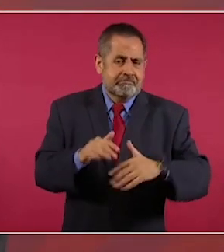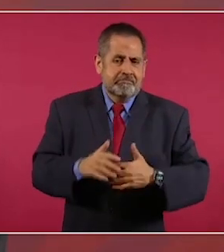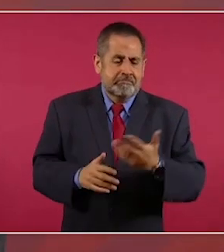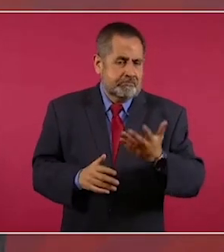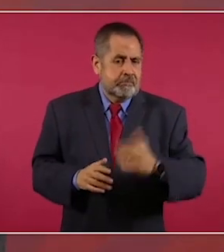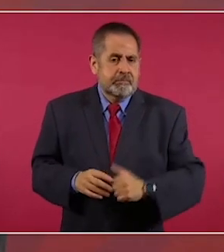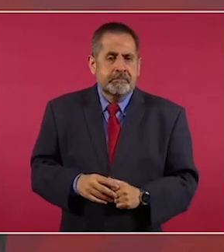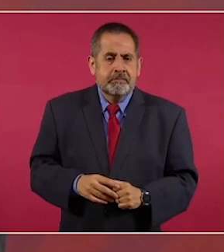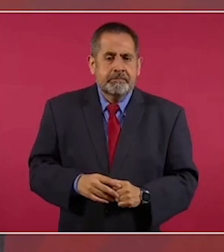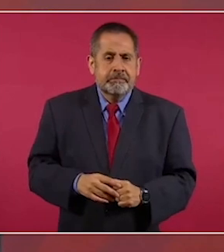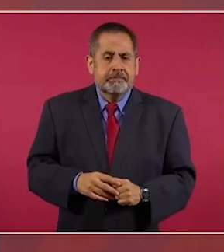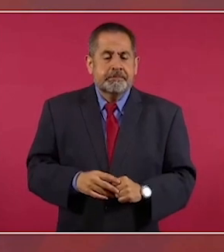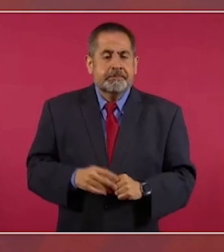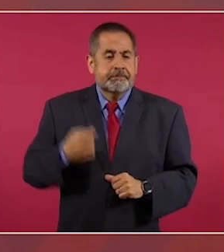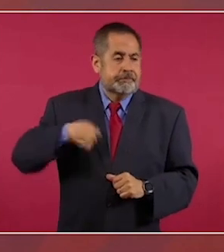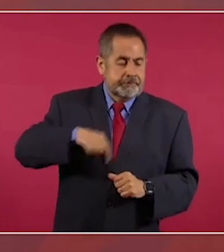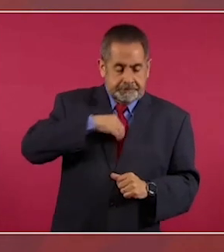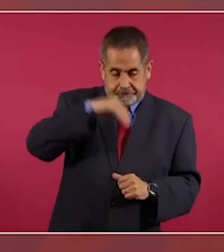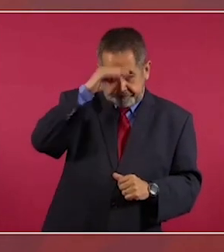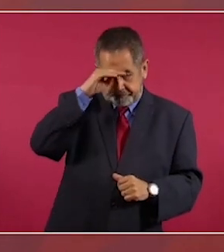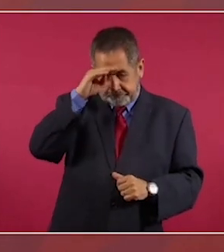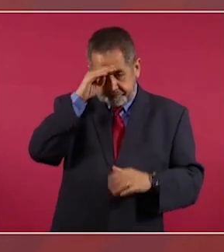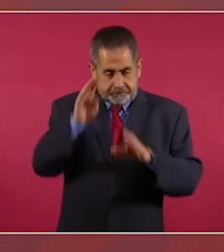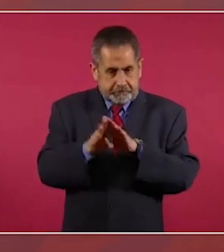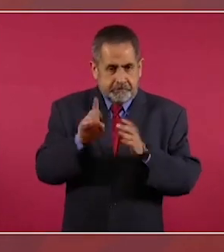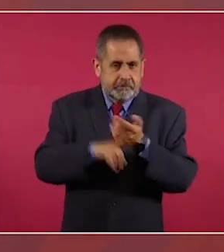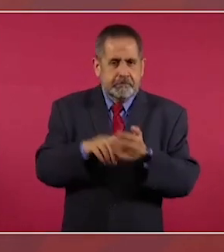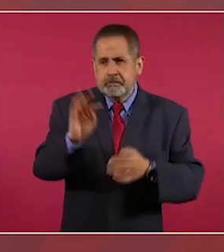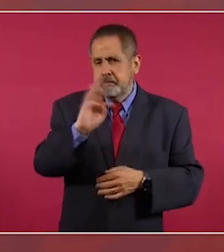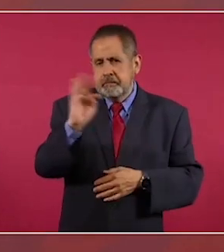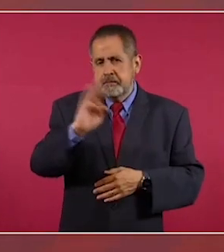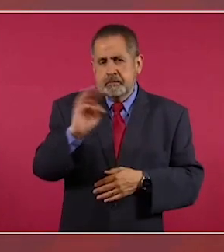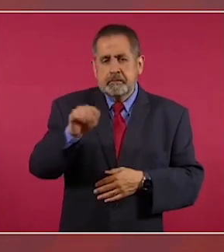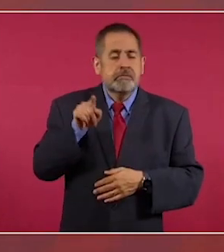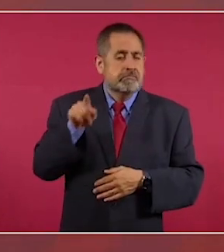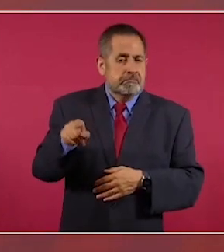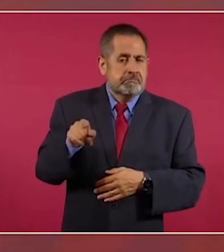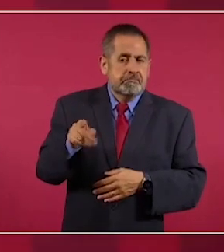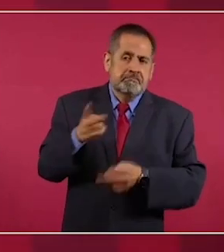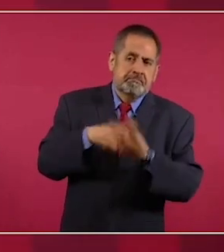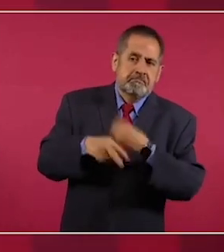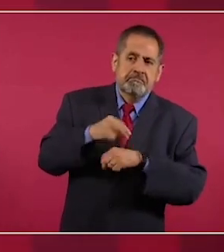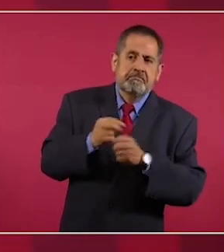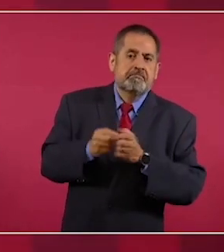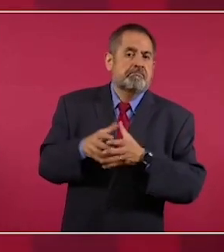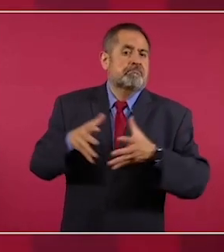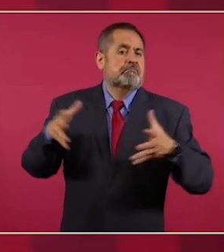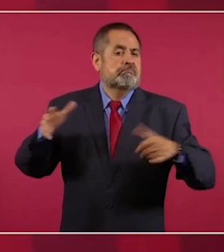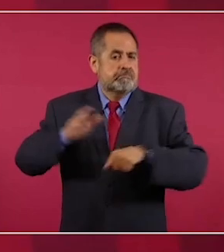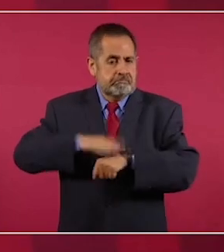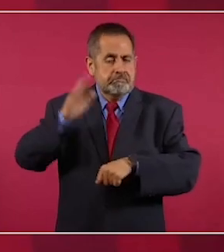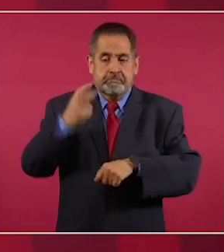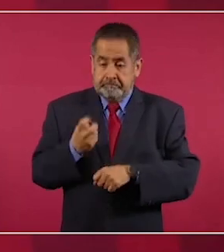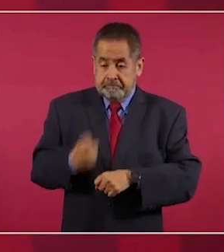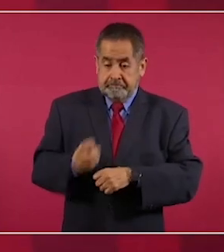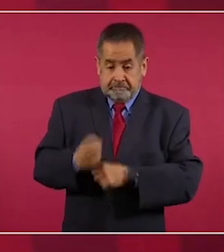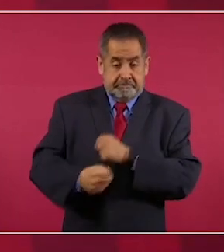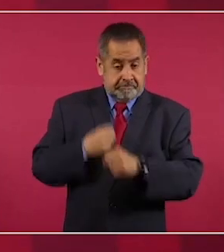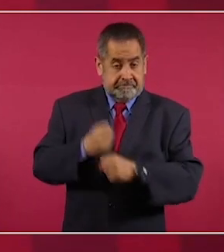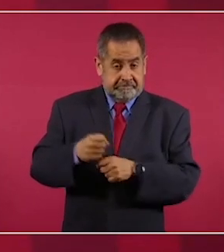estamos nosotros previendo que va a crecer este año